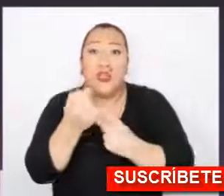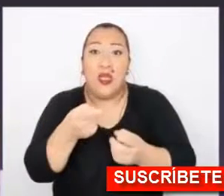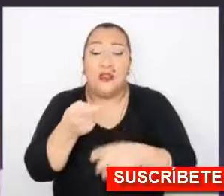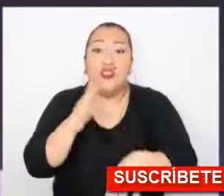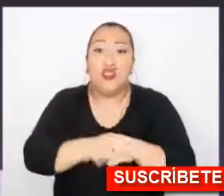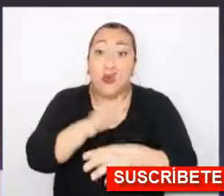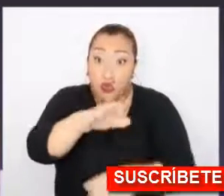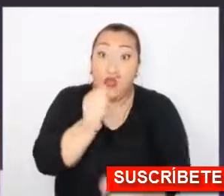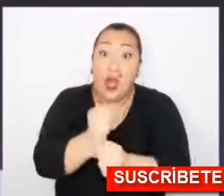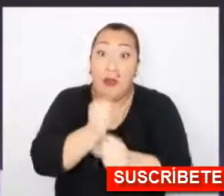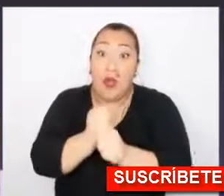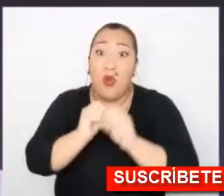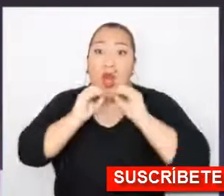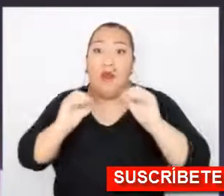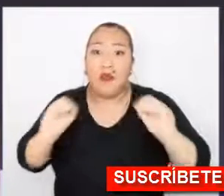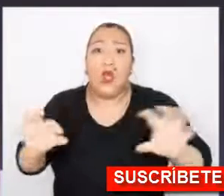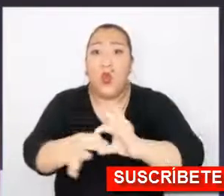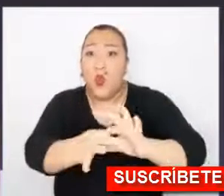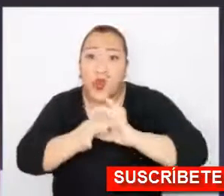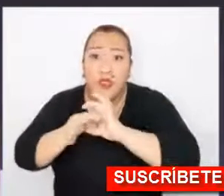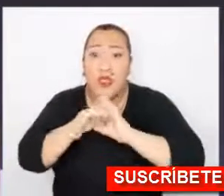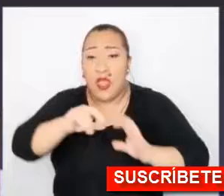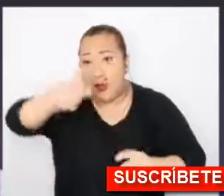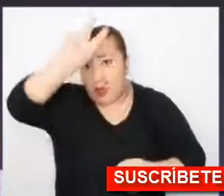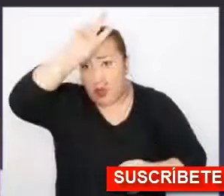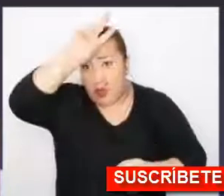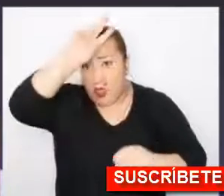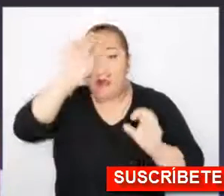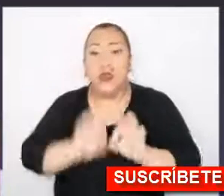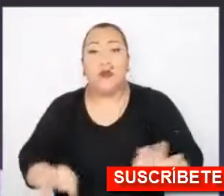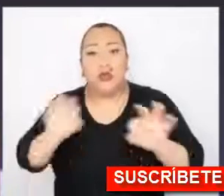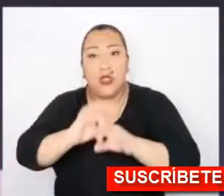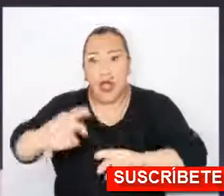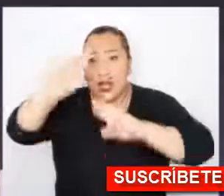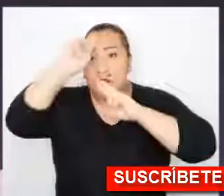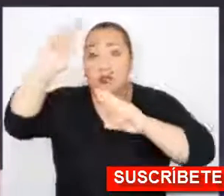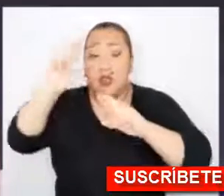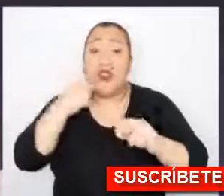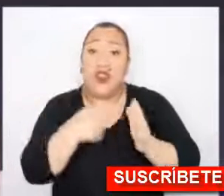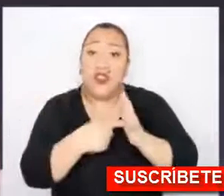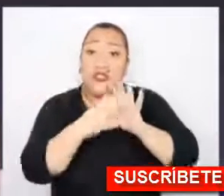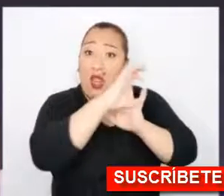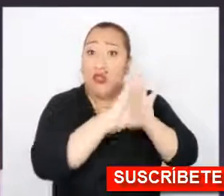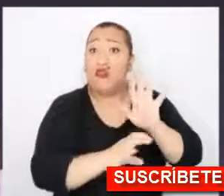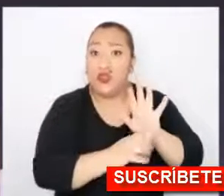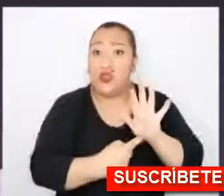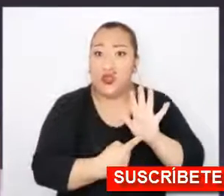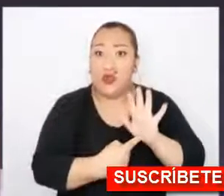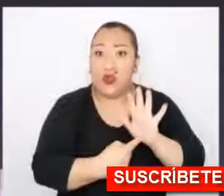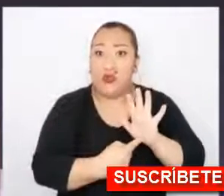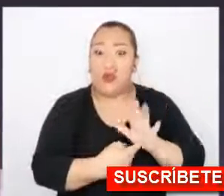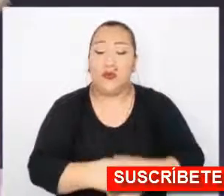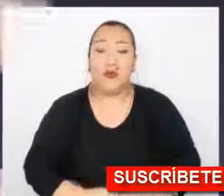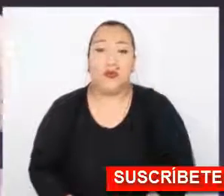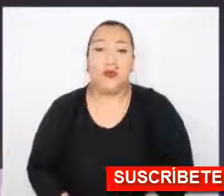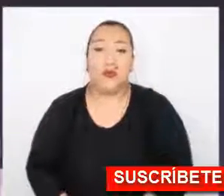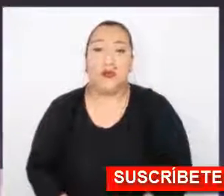de la sociedad mediante acciones que convoquen a la unidad nacional y al pleno respeto de la Constitución.